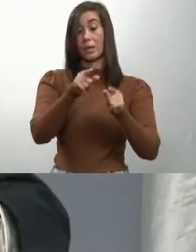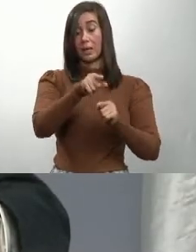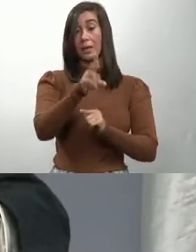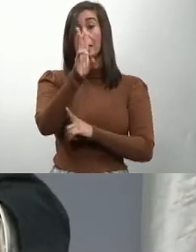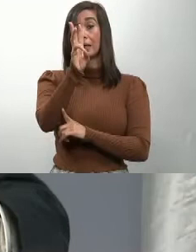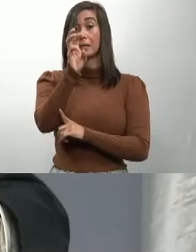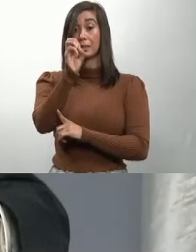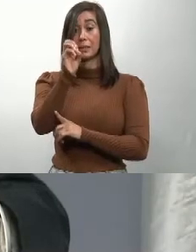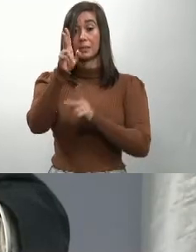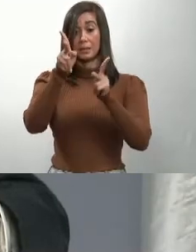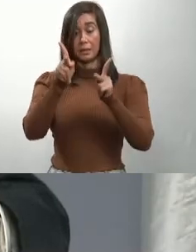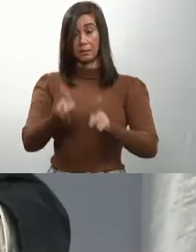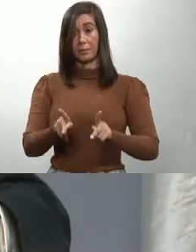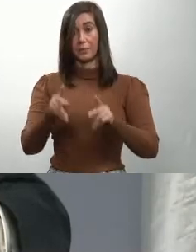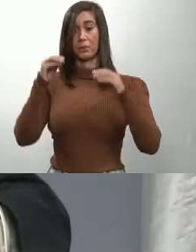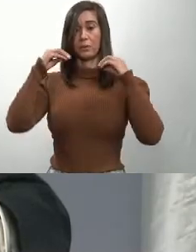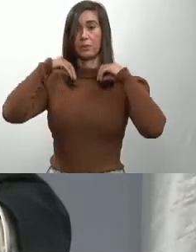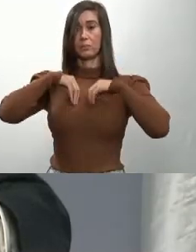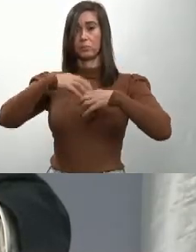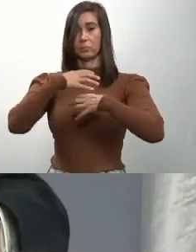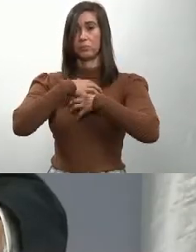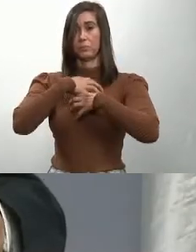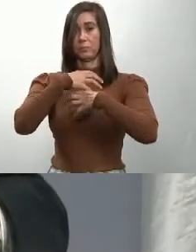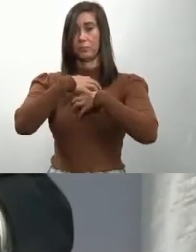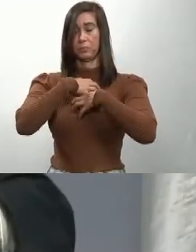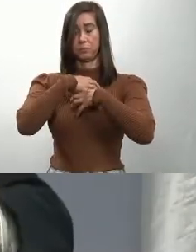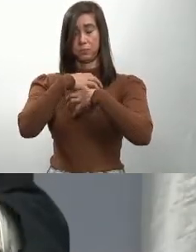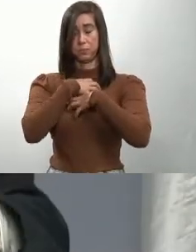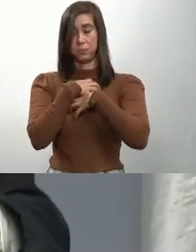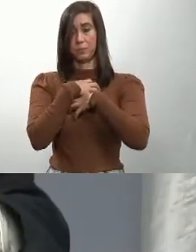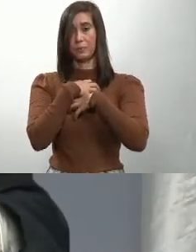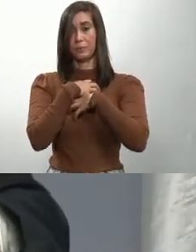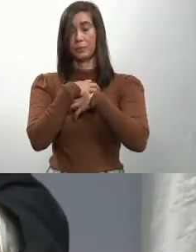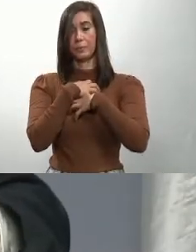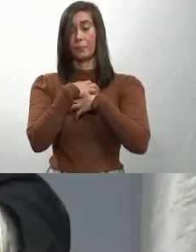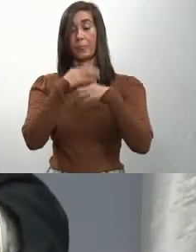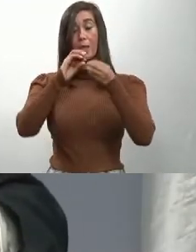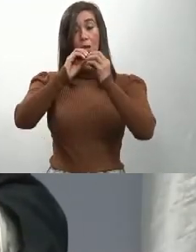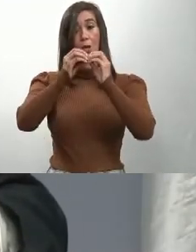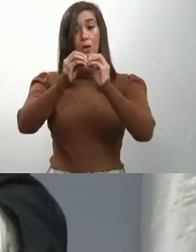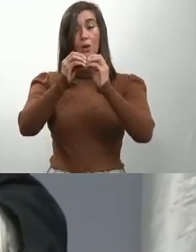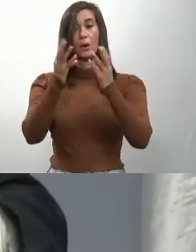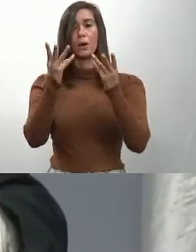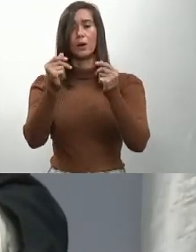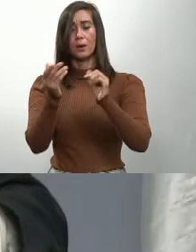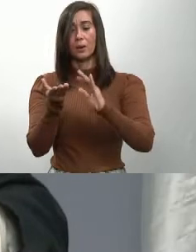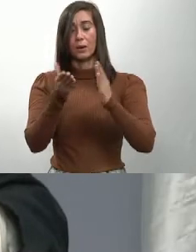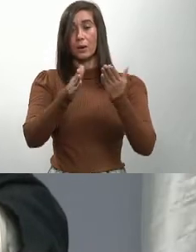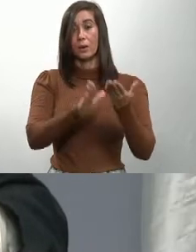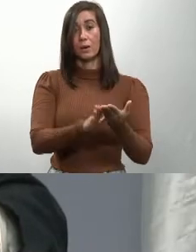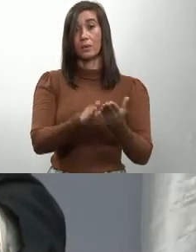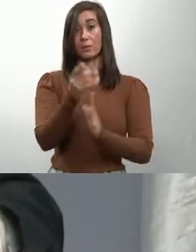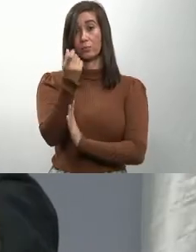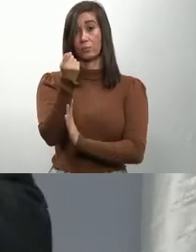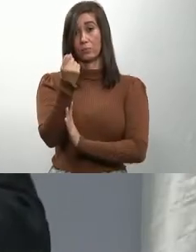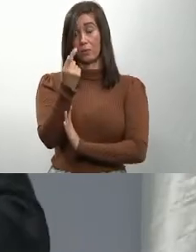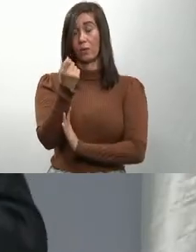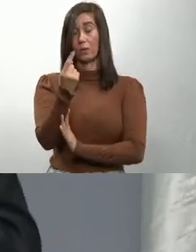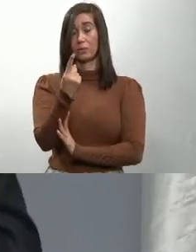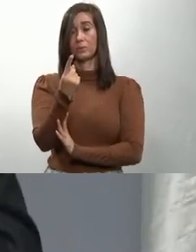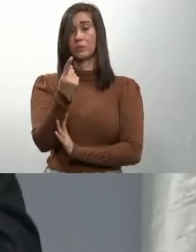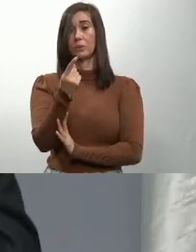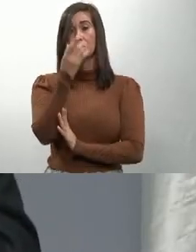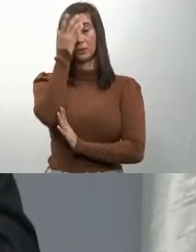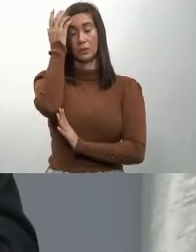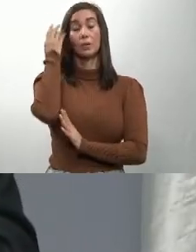60 están en ventiladores. El número de fallecidos es de 11, lo